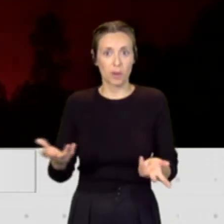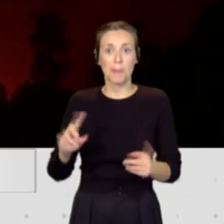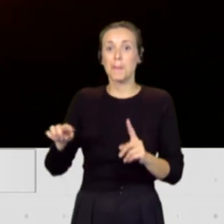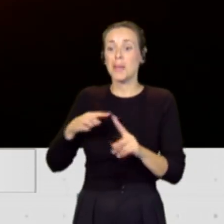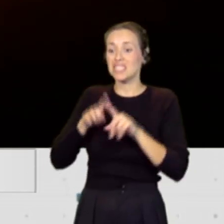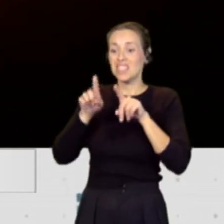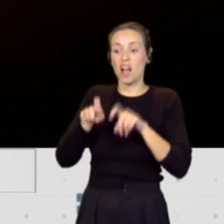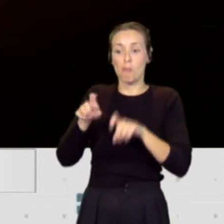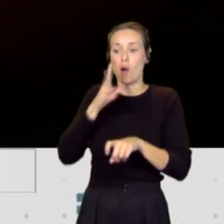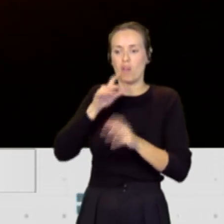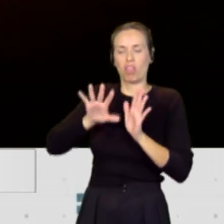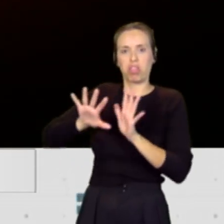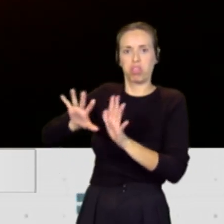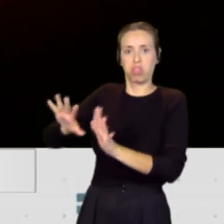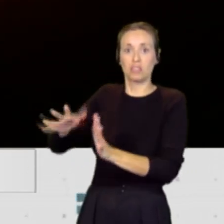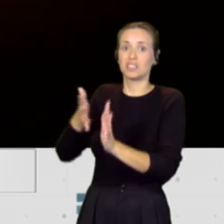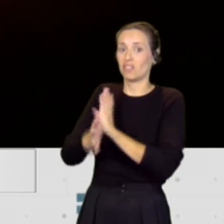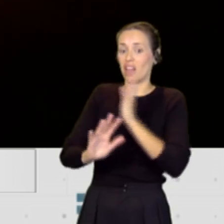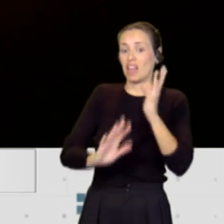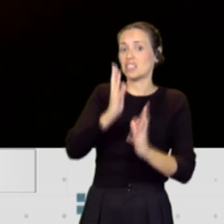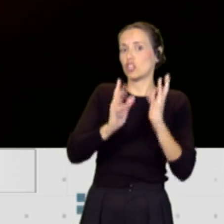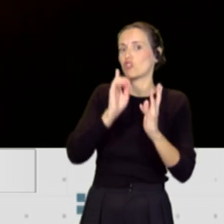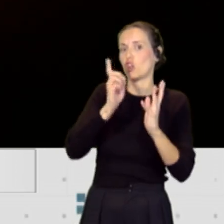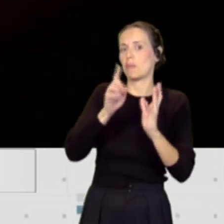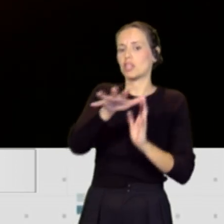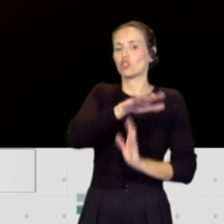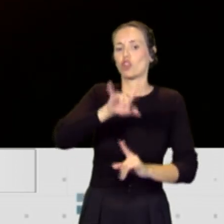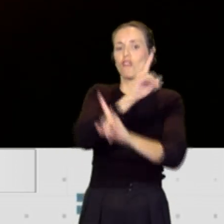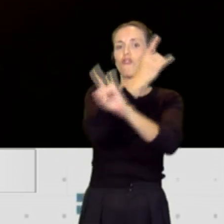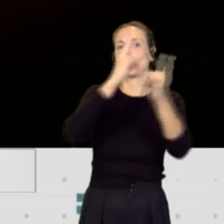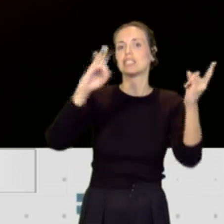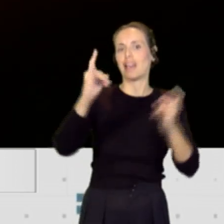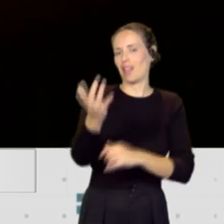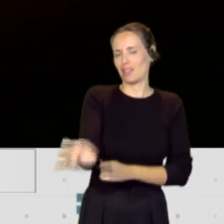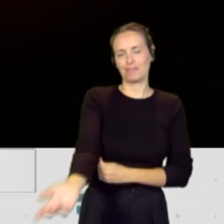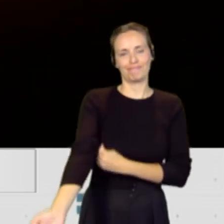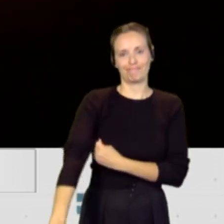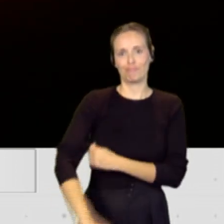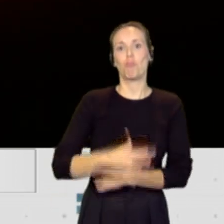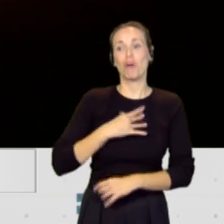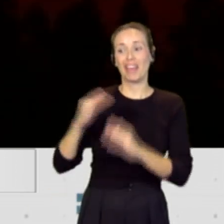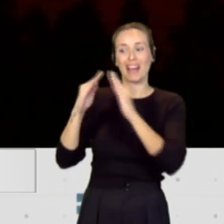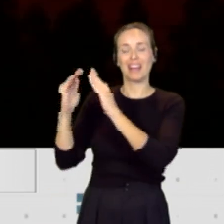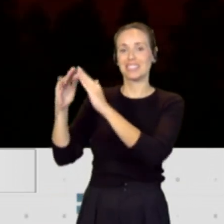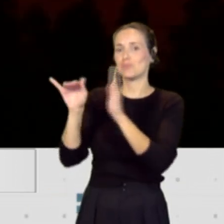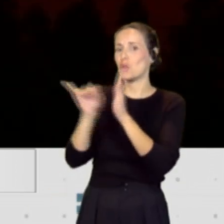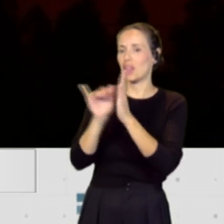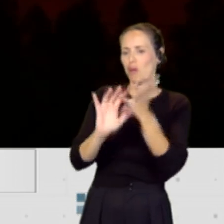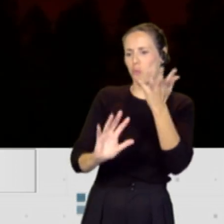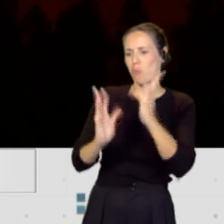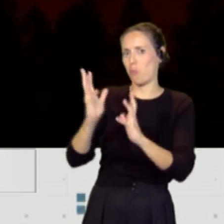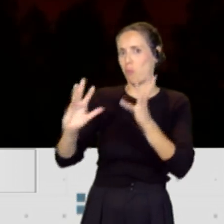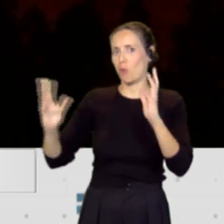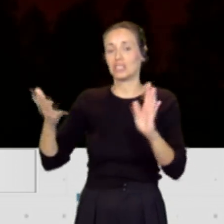tenemos los incendios, ya no se quedan en un incendio forestal, sino que llegan muy cerca de las viviendas y que por lo tanto